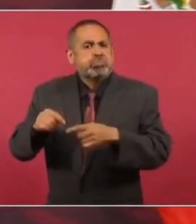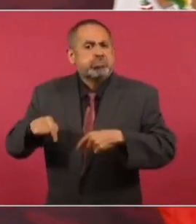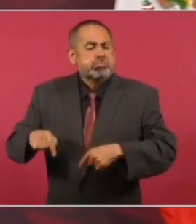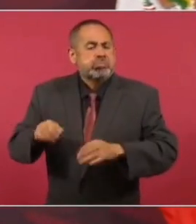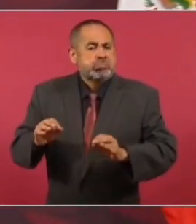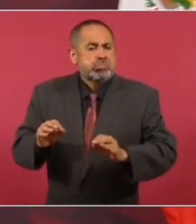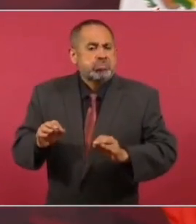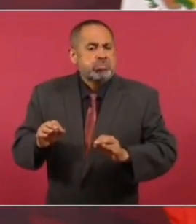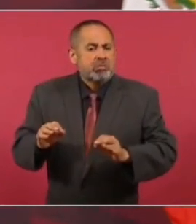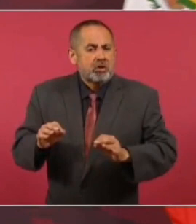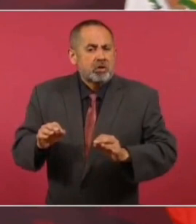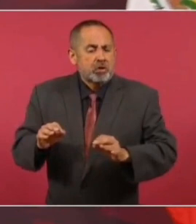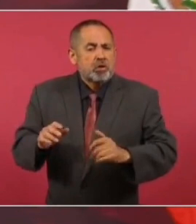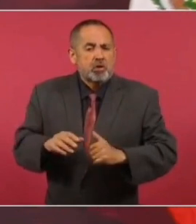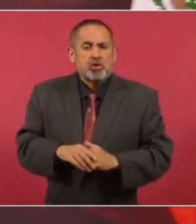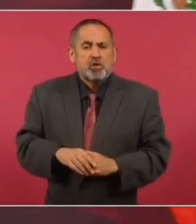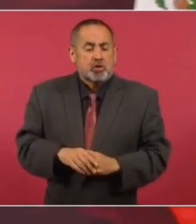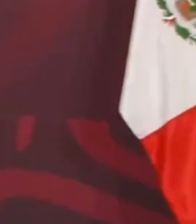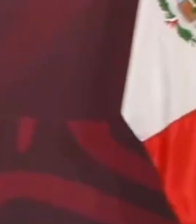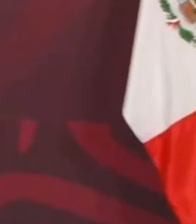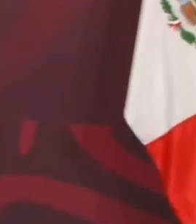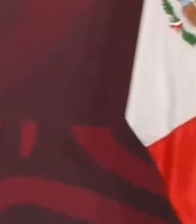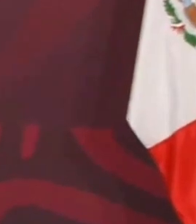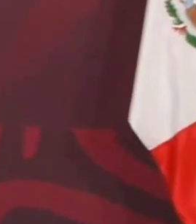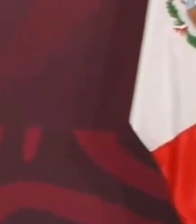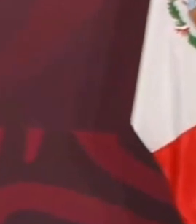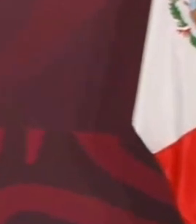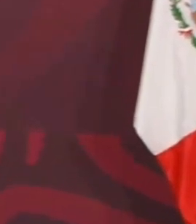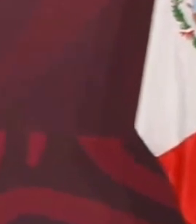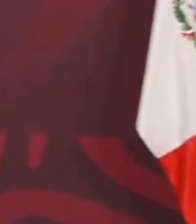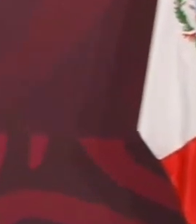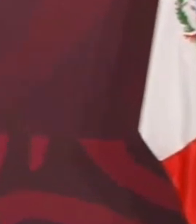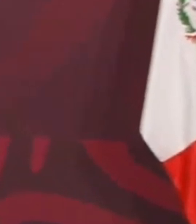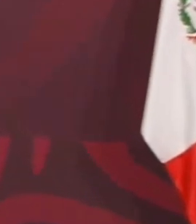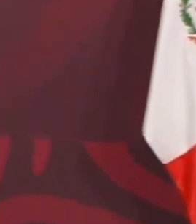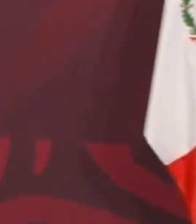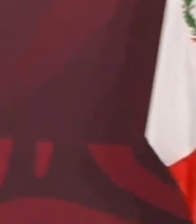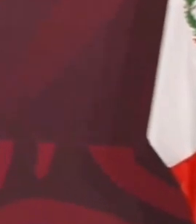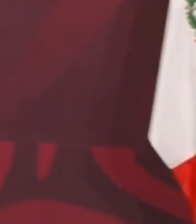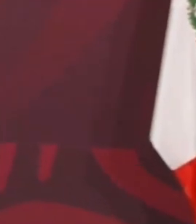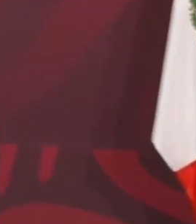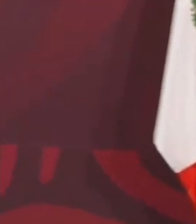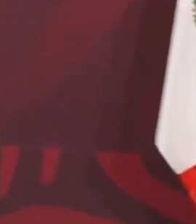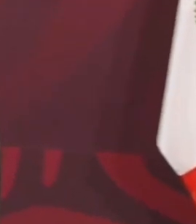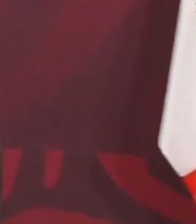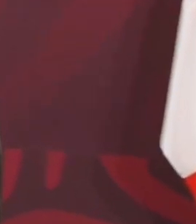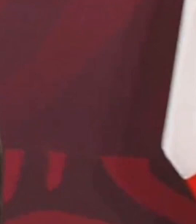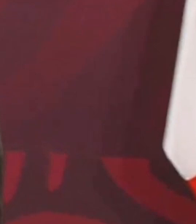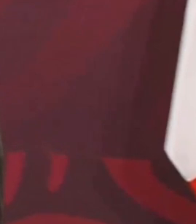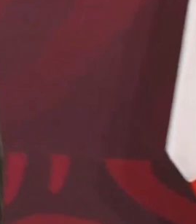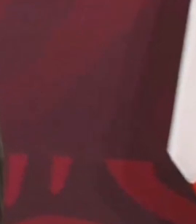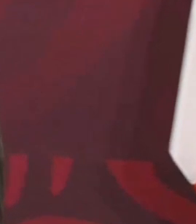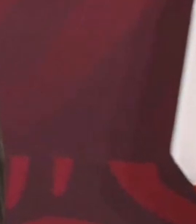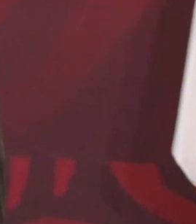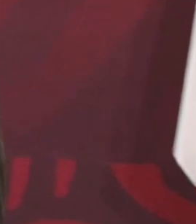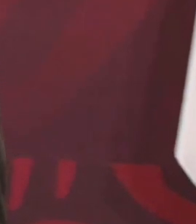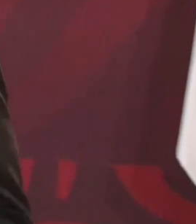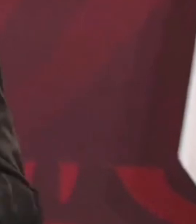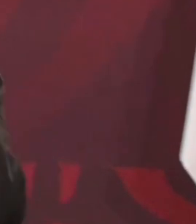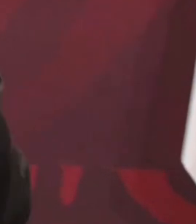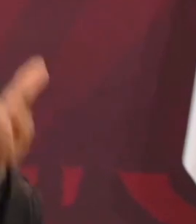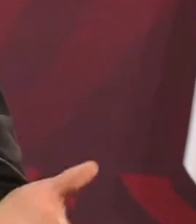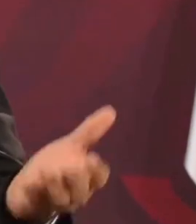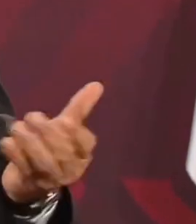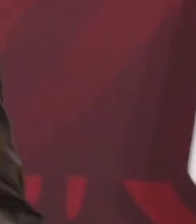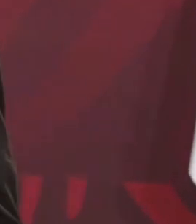Voy hoy a la inauguración de la Convención Bancaria y